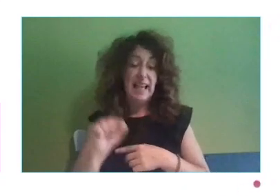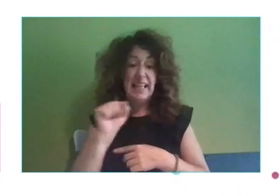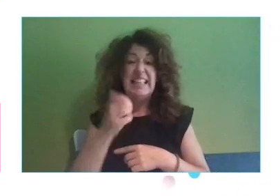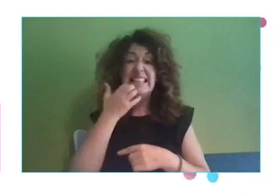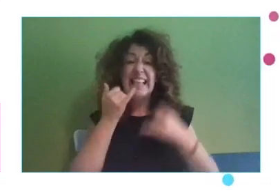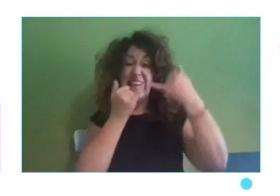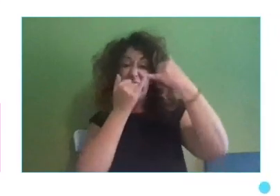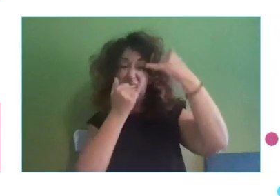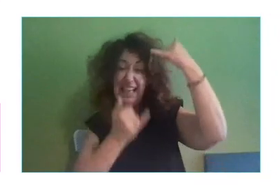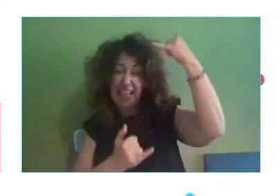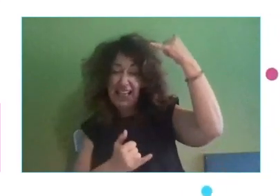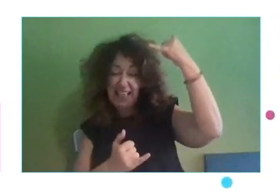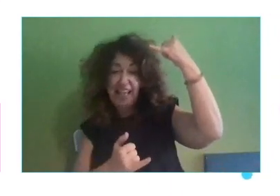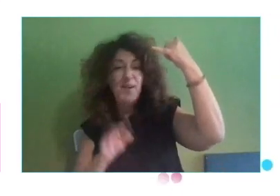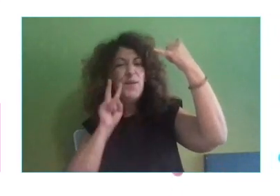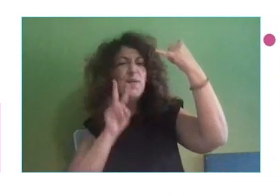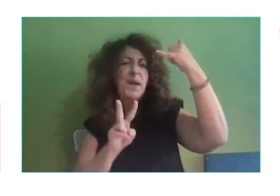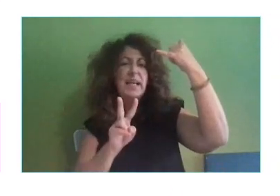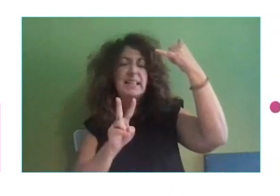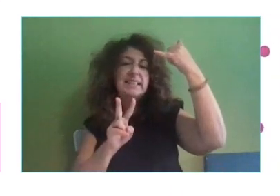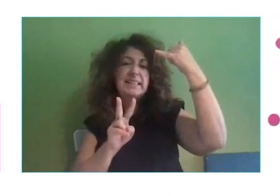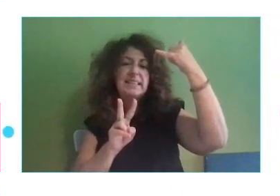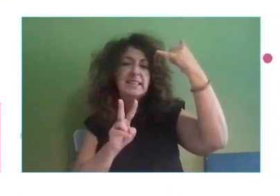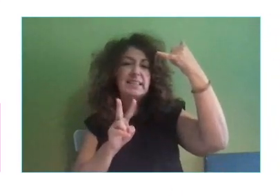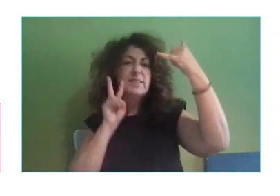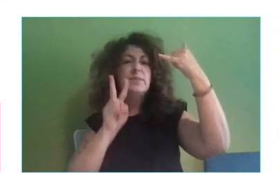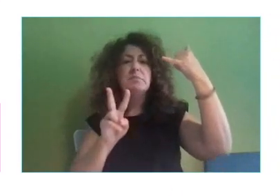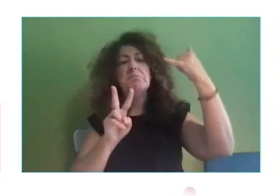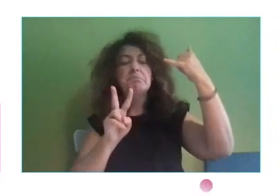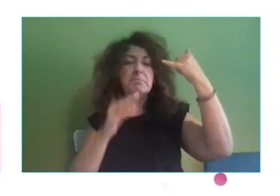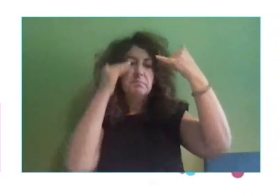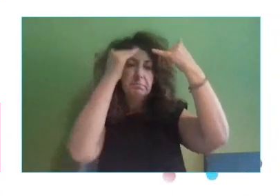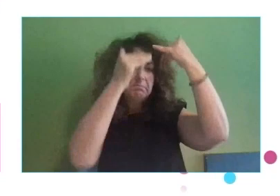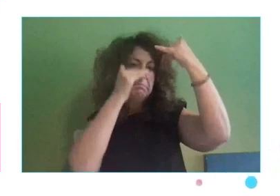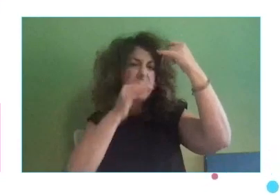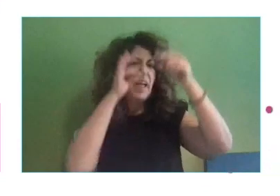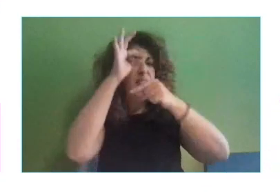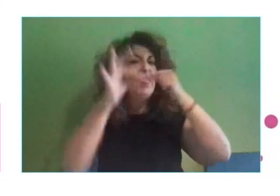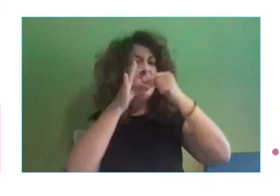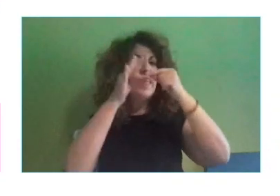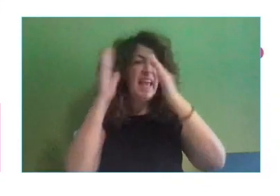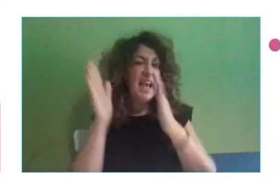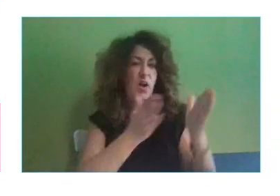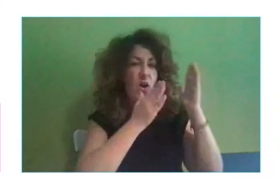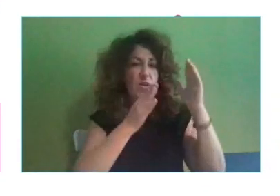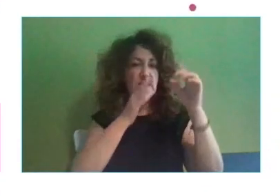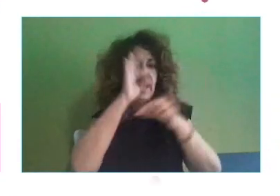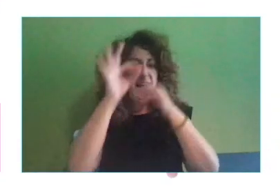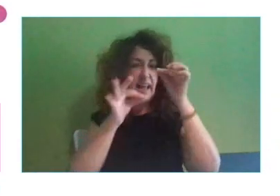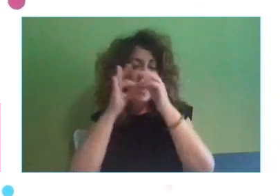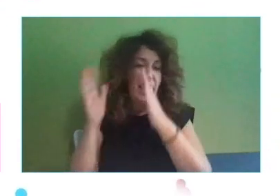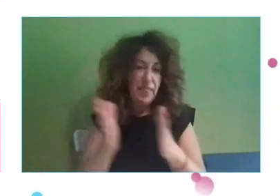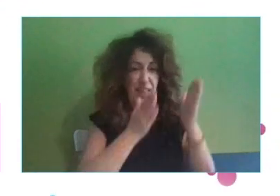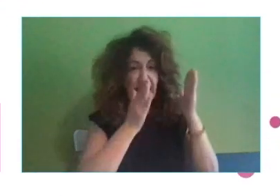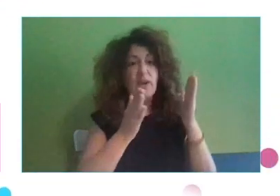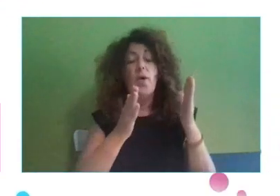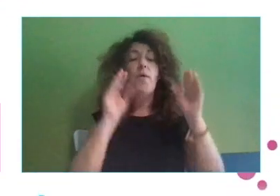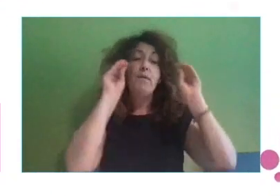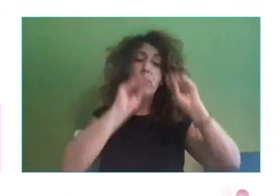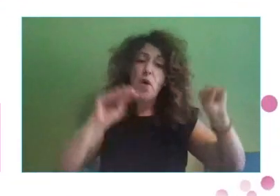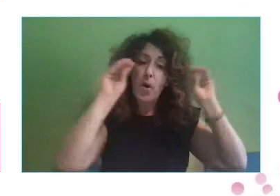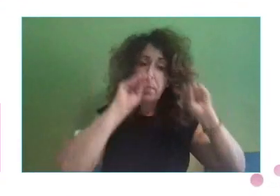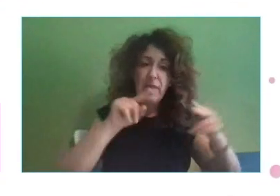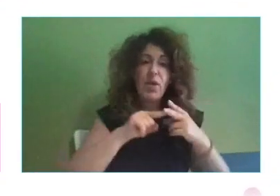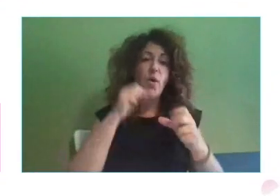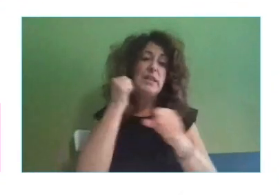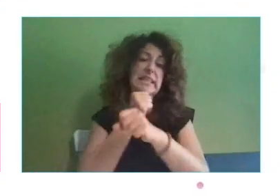pensando que has tenido algunos ciclos de trabajo, esa formación, trabajo, descanso. Descanso yo creo que poco.